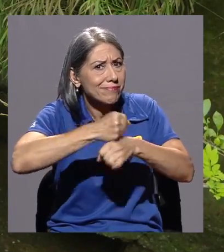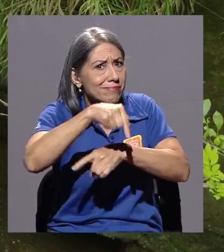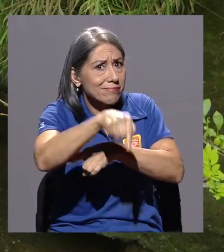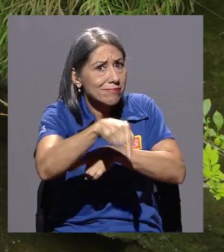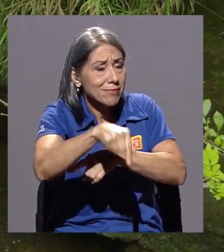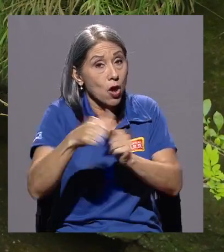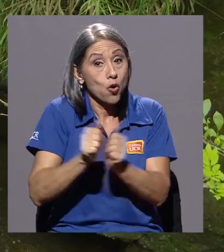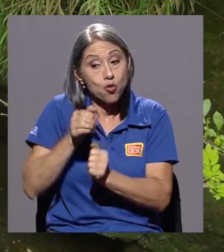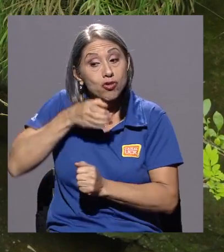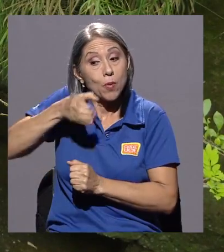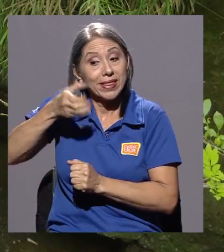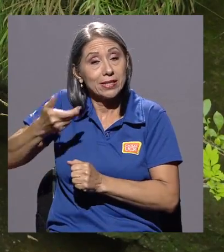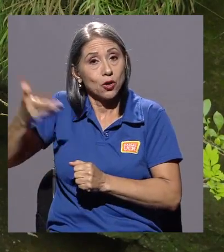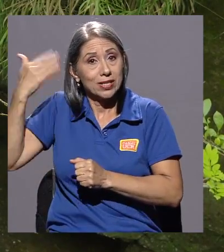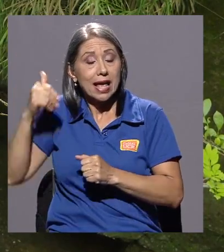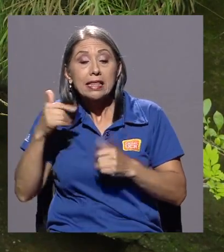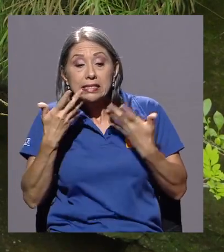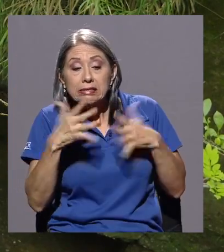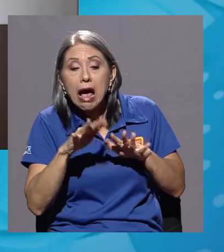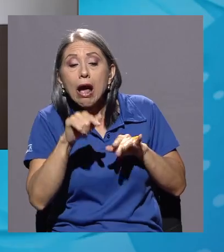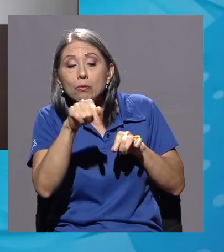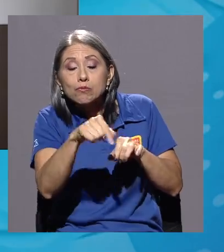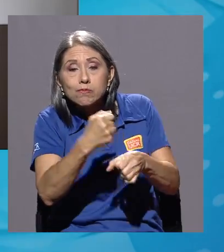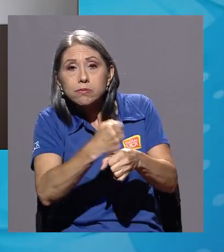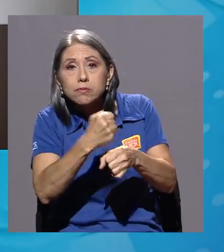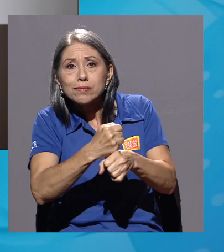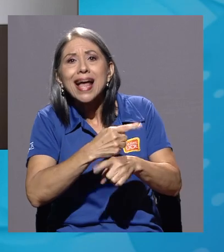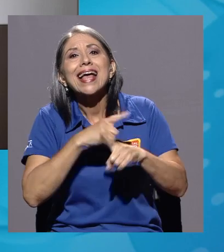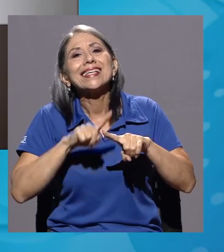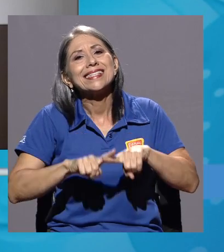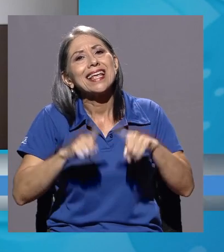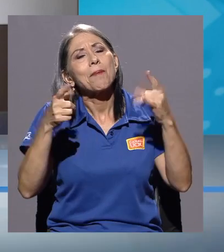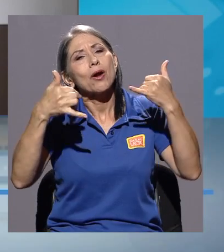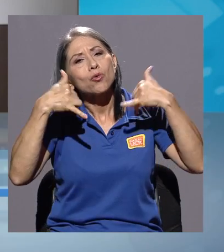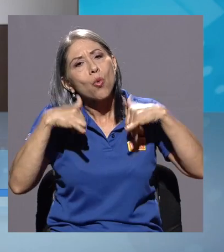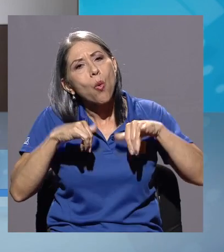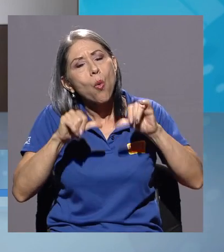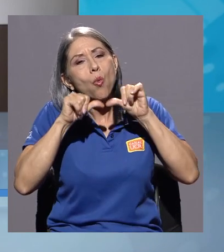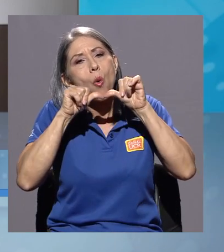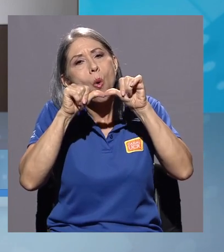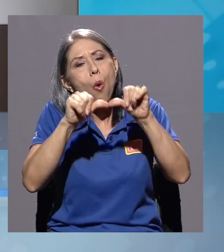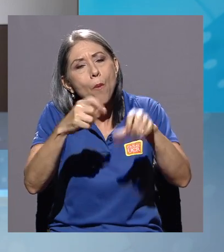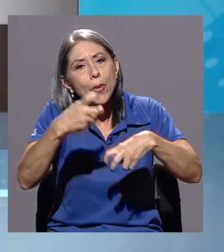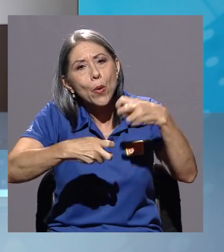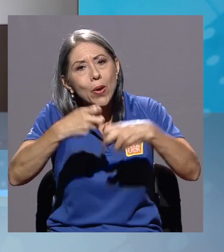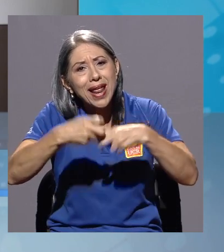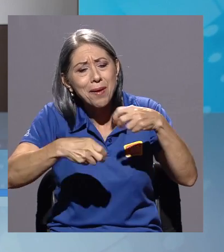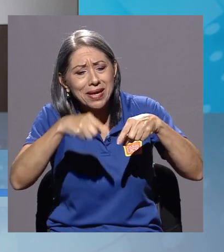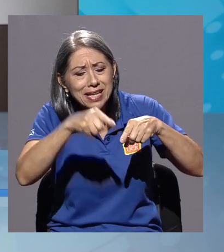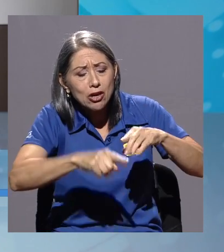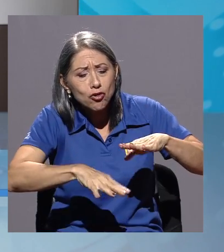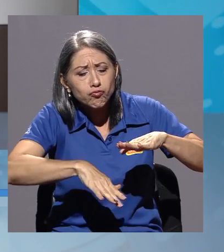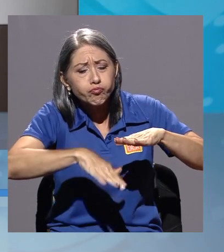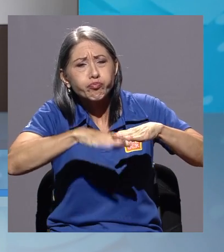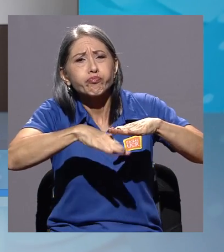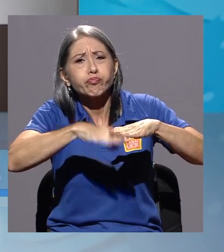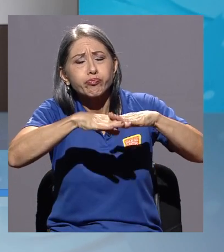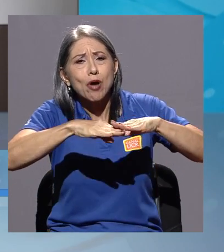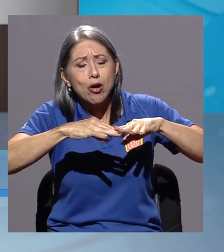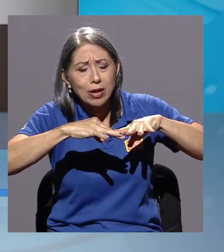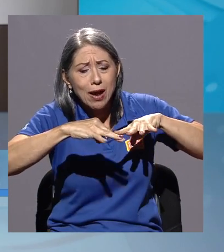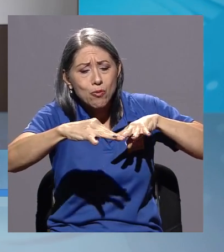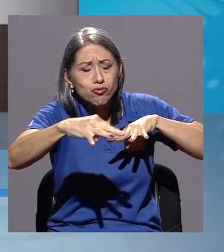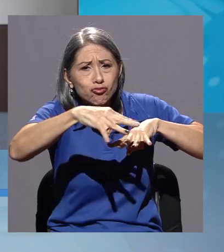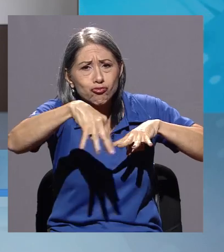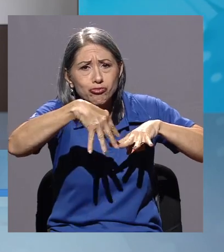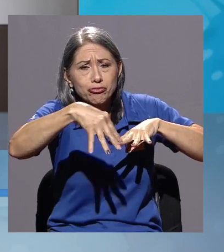recomendaciones permitidas por el ANAME. Sin embargo, siguen siendo recurrentes los problemas de acumulación de obstrucciones a